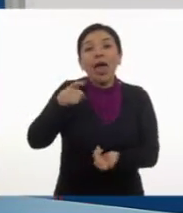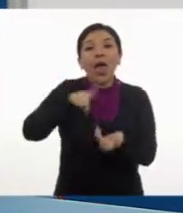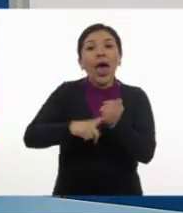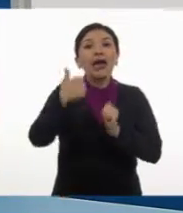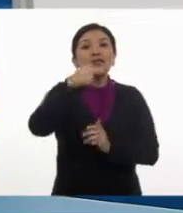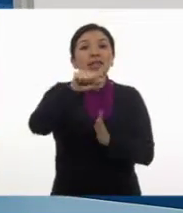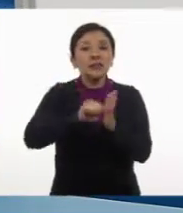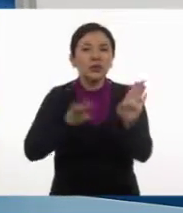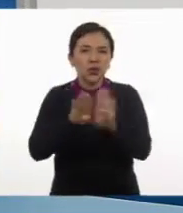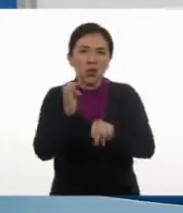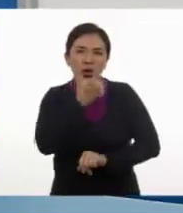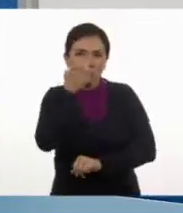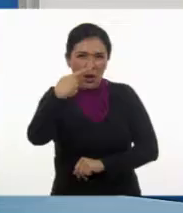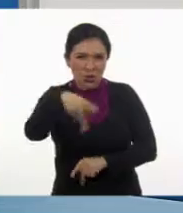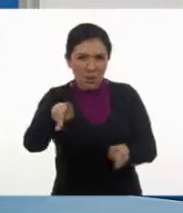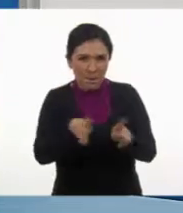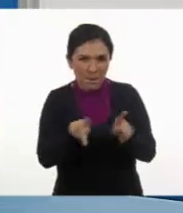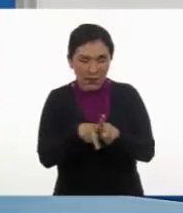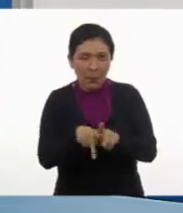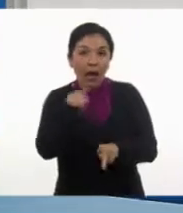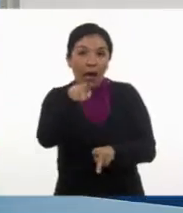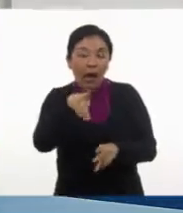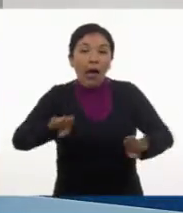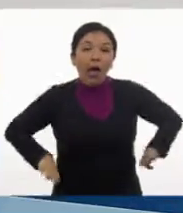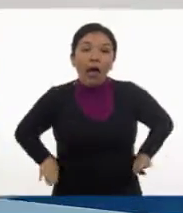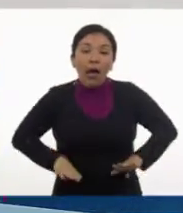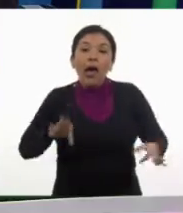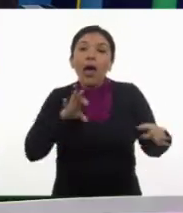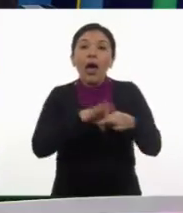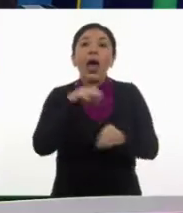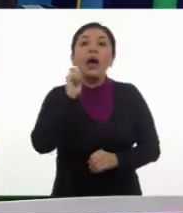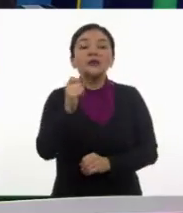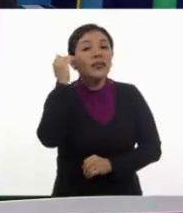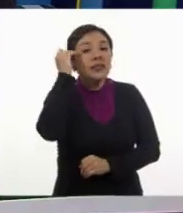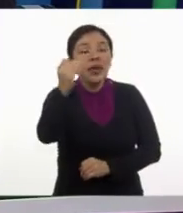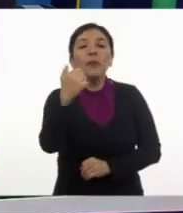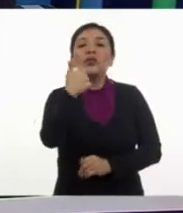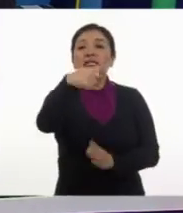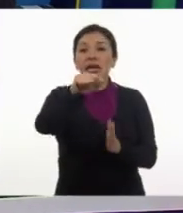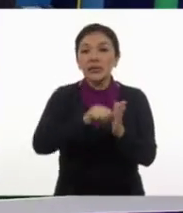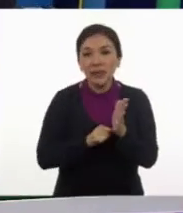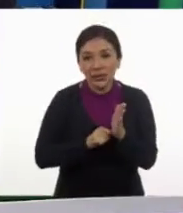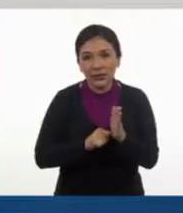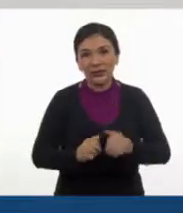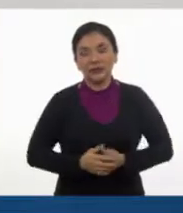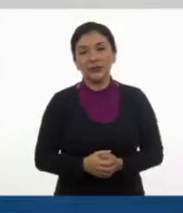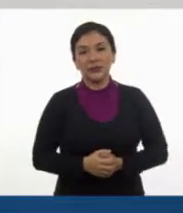la escuela de tu prima, que corresponde a un periodo de seis meses.